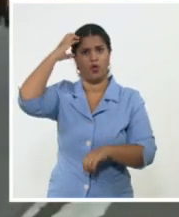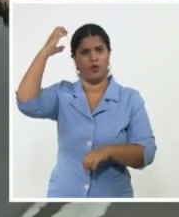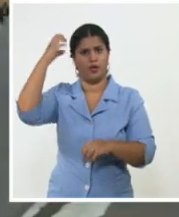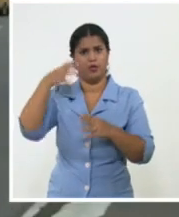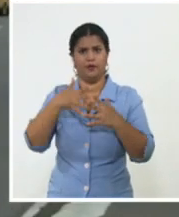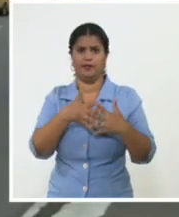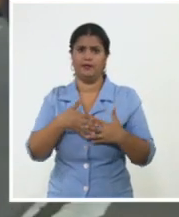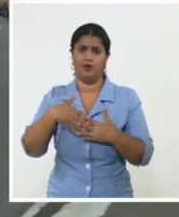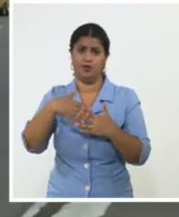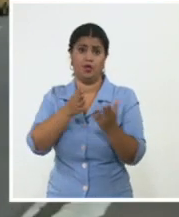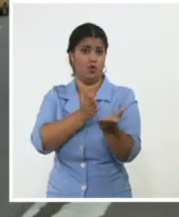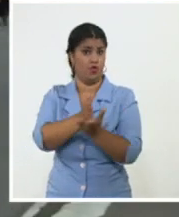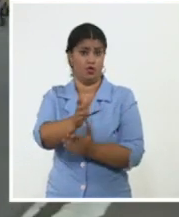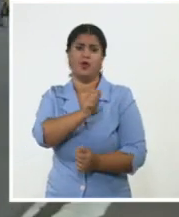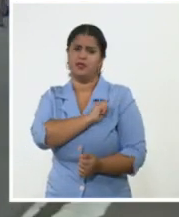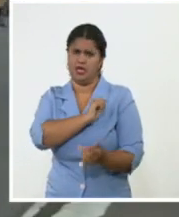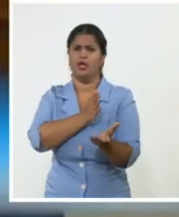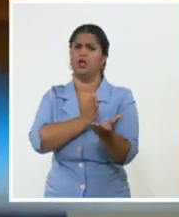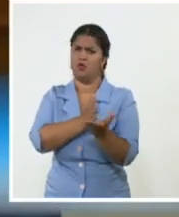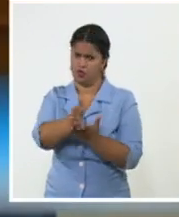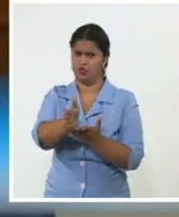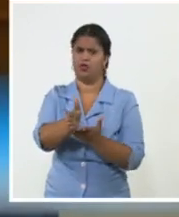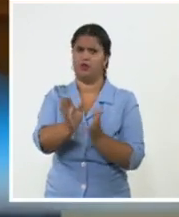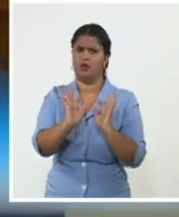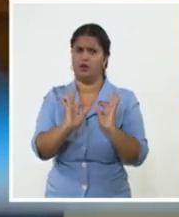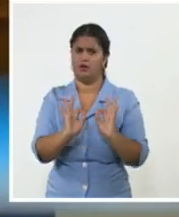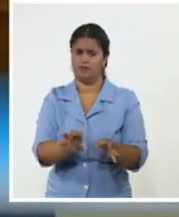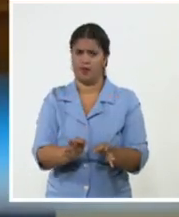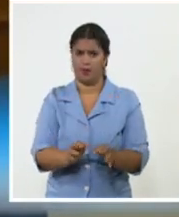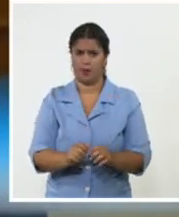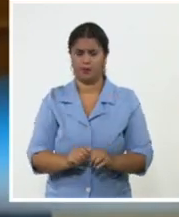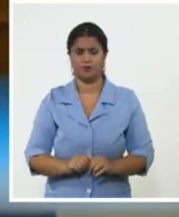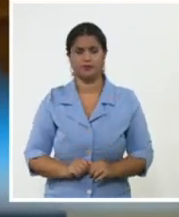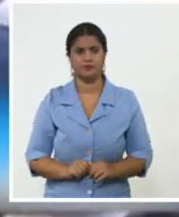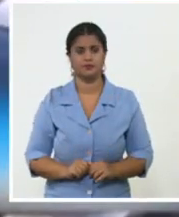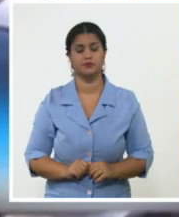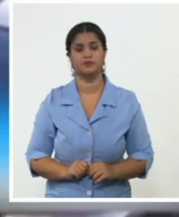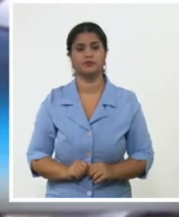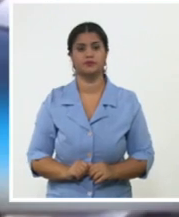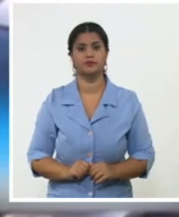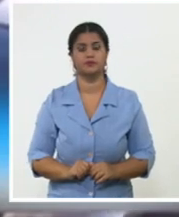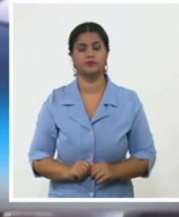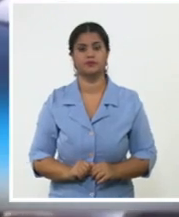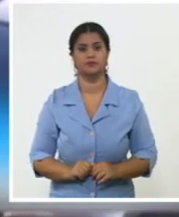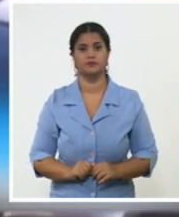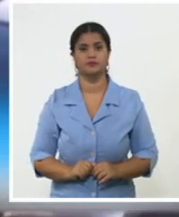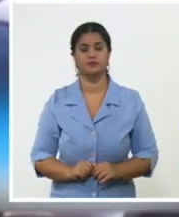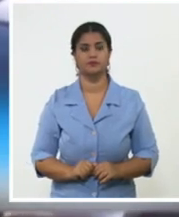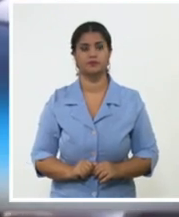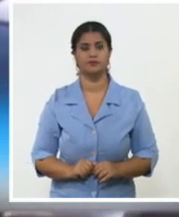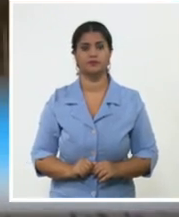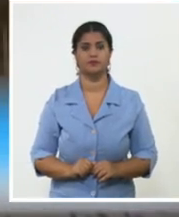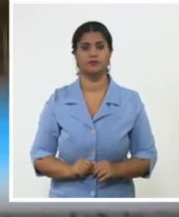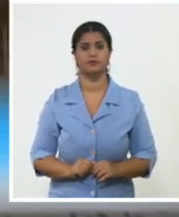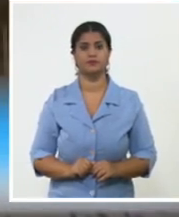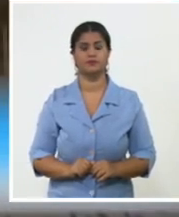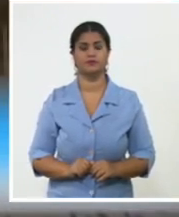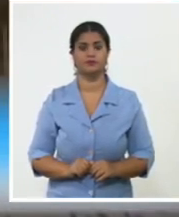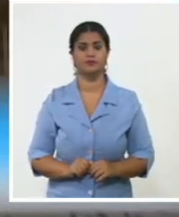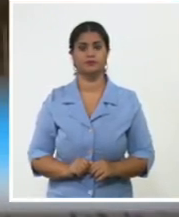sostener para apoyar a nuestro pueblo. Junior Smith Rodríguez, Sistema Informativo de la Televisión